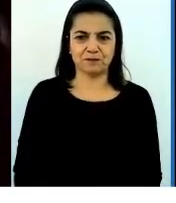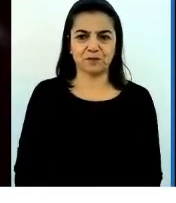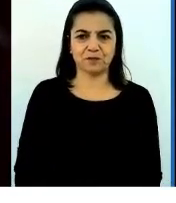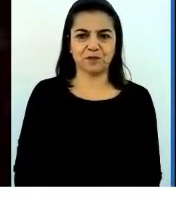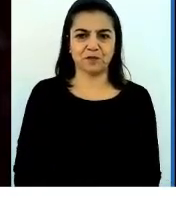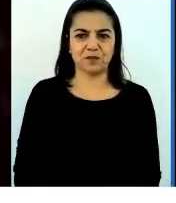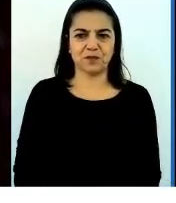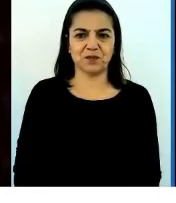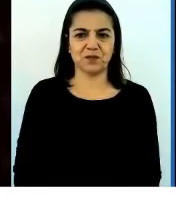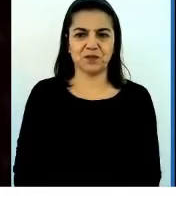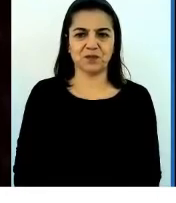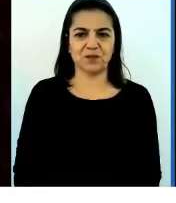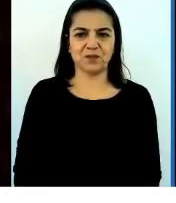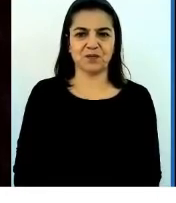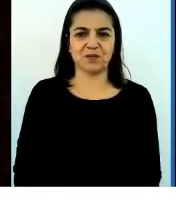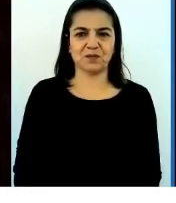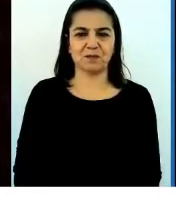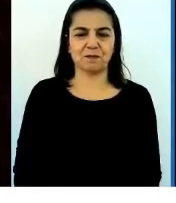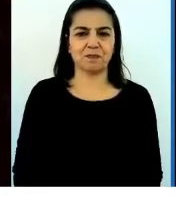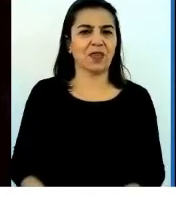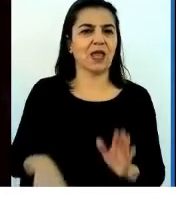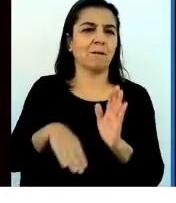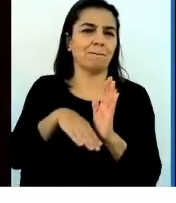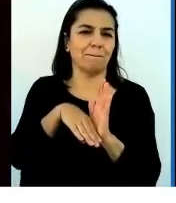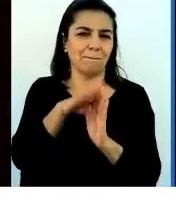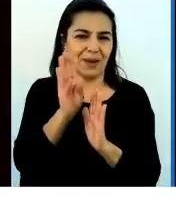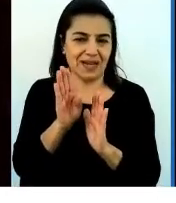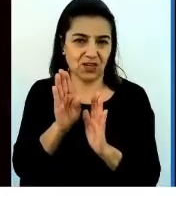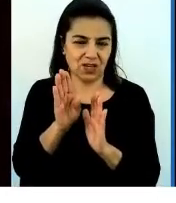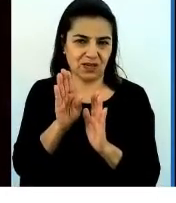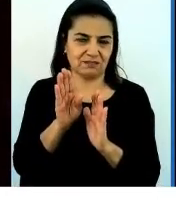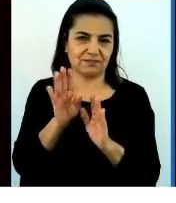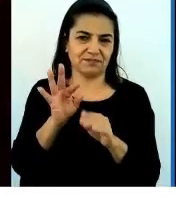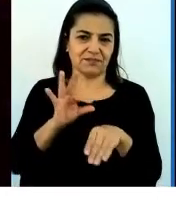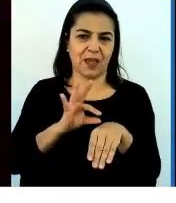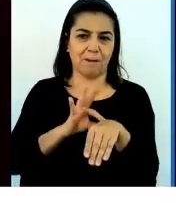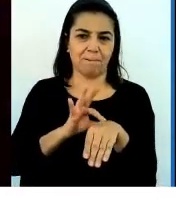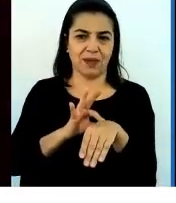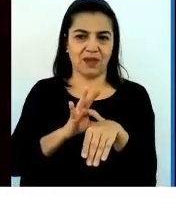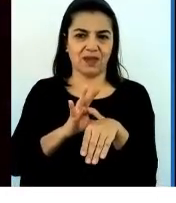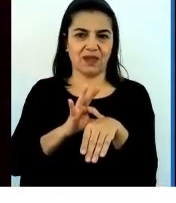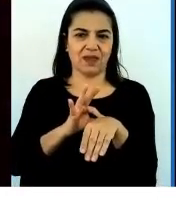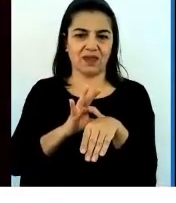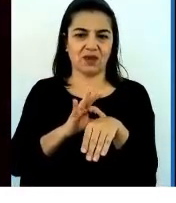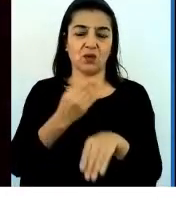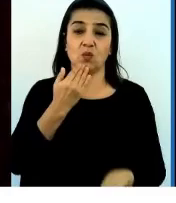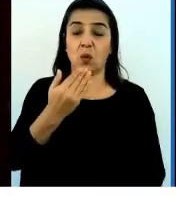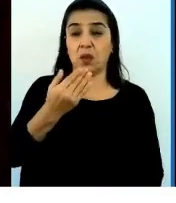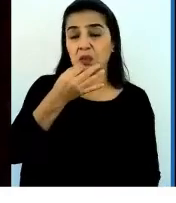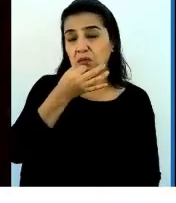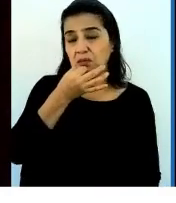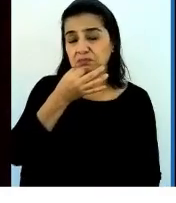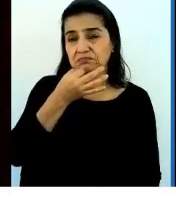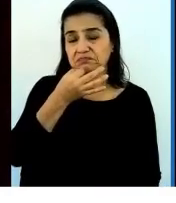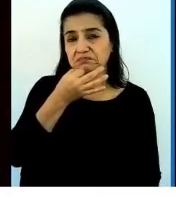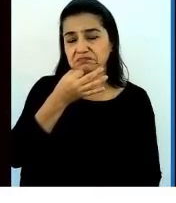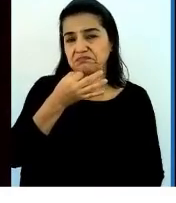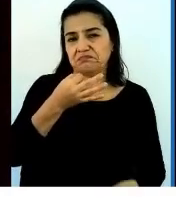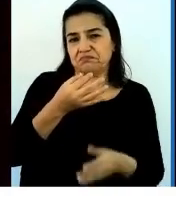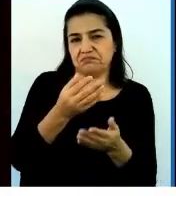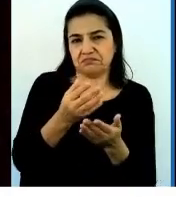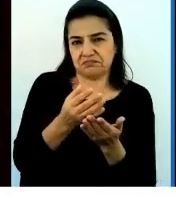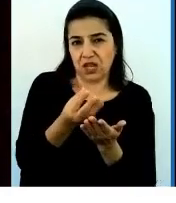la mayoría de los médicos, cuando hablan de nutrición, hay mucha